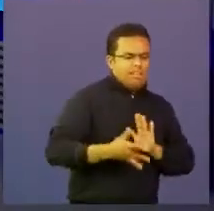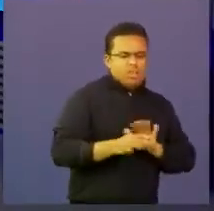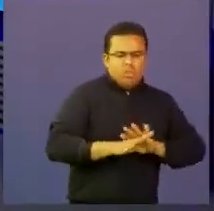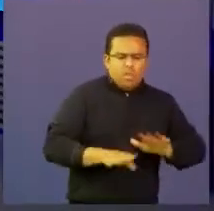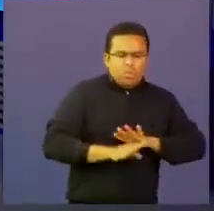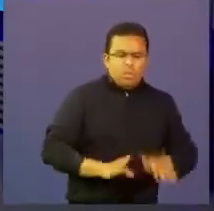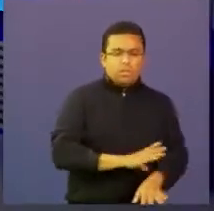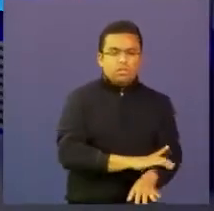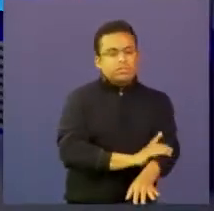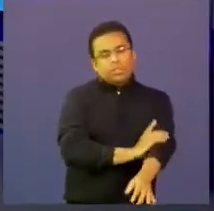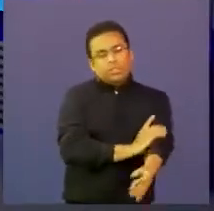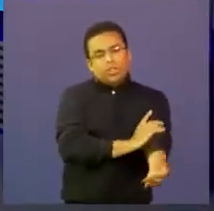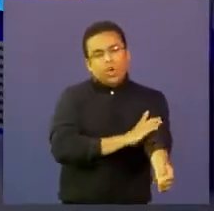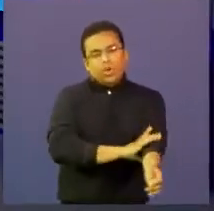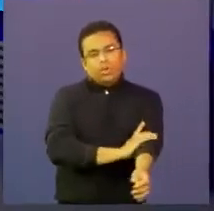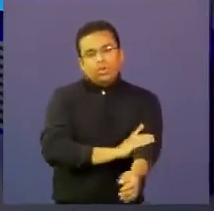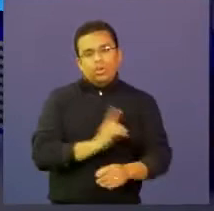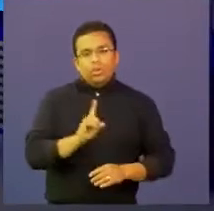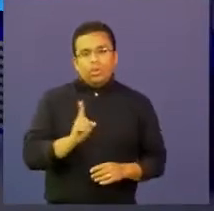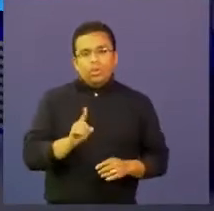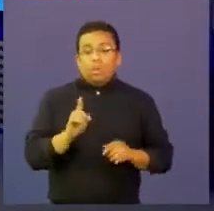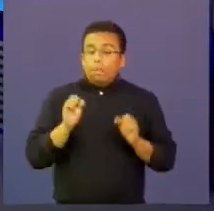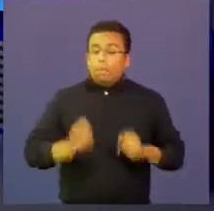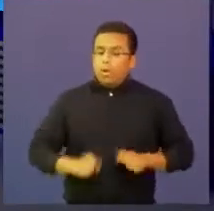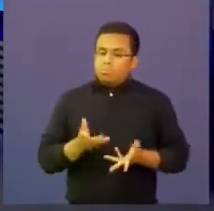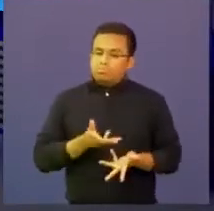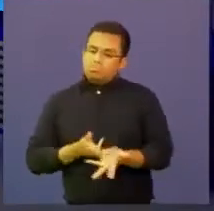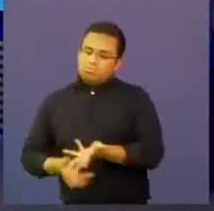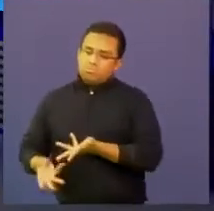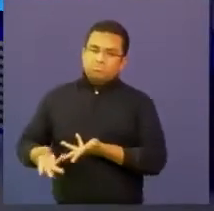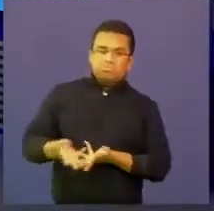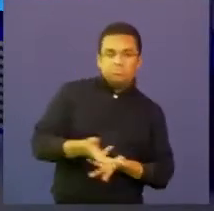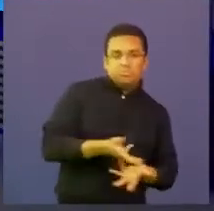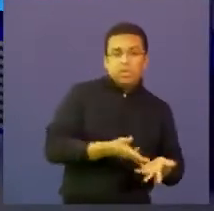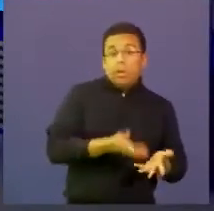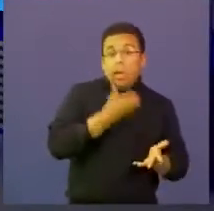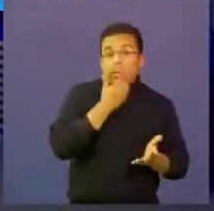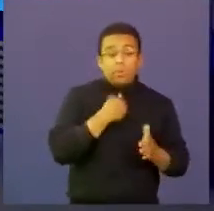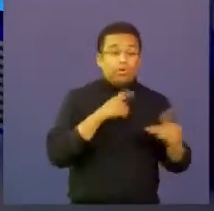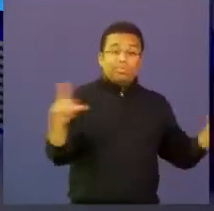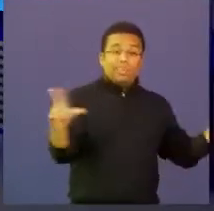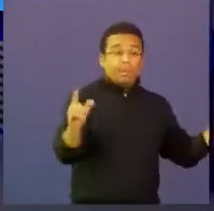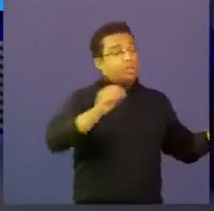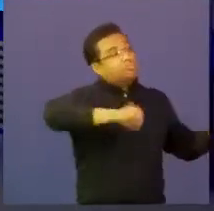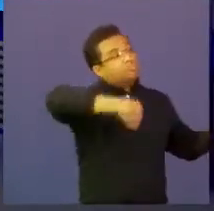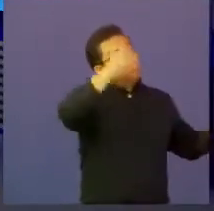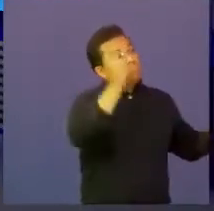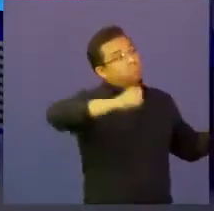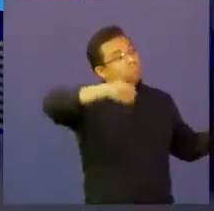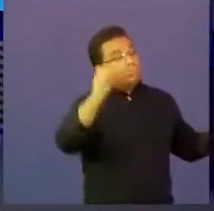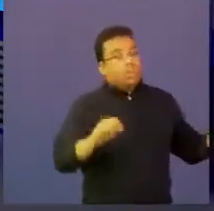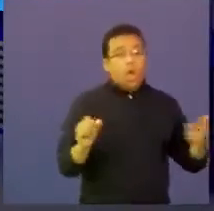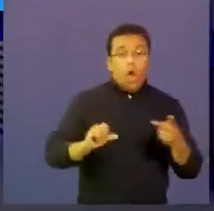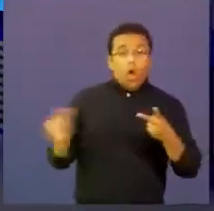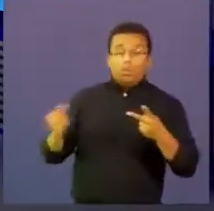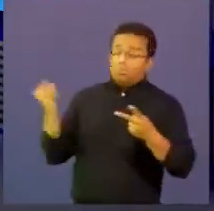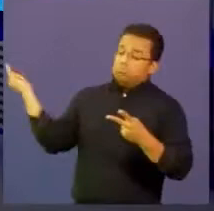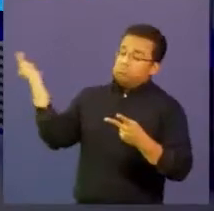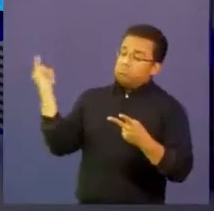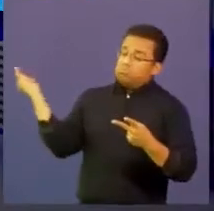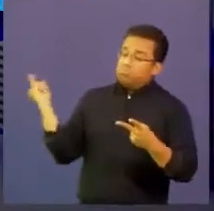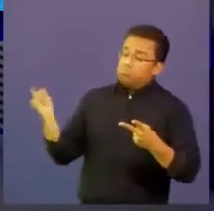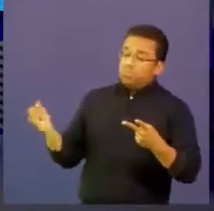maestros conozcan qué podemos hacer combinaciones, que podemos estar un rato leyendo en la tableta, otro rato dibujando, otro rato